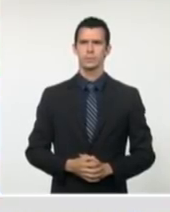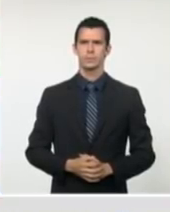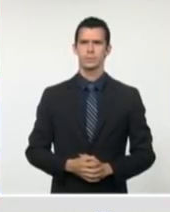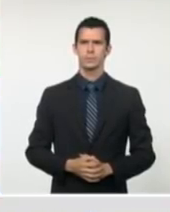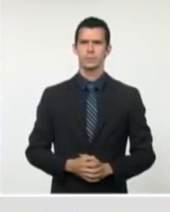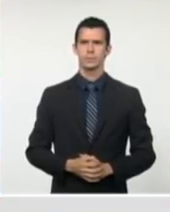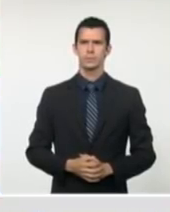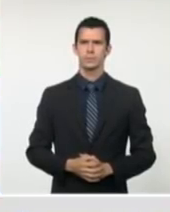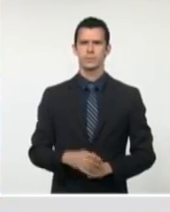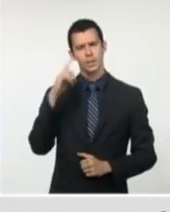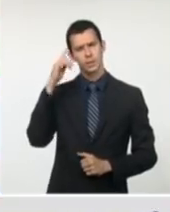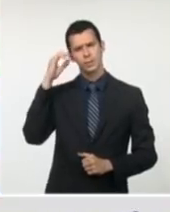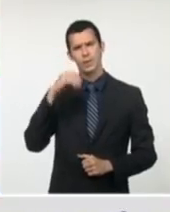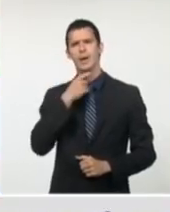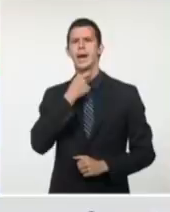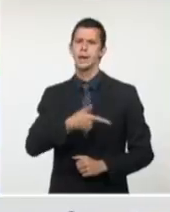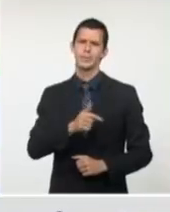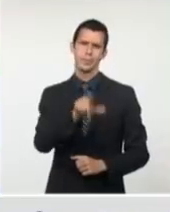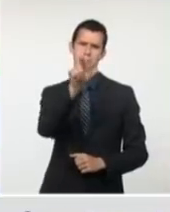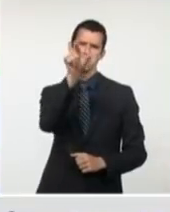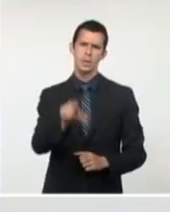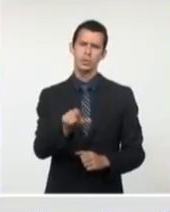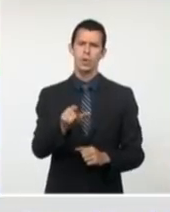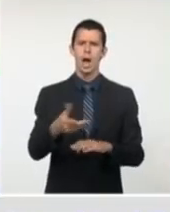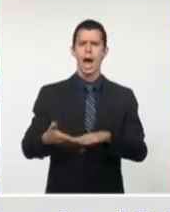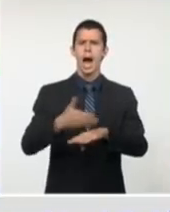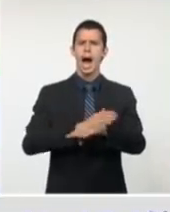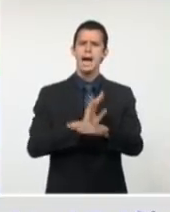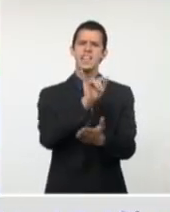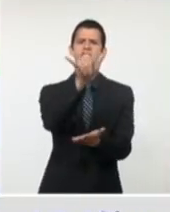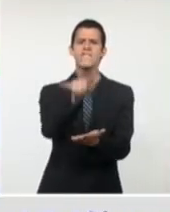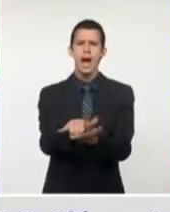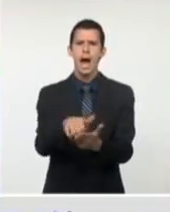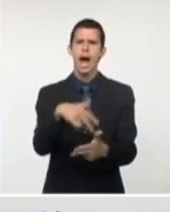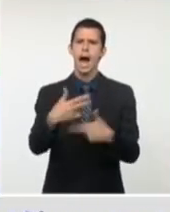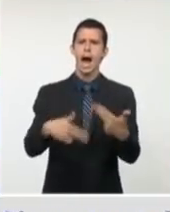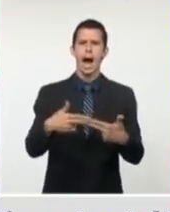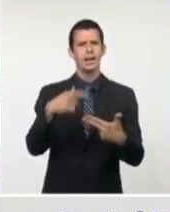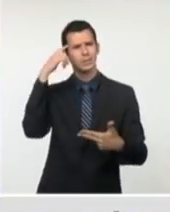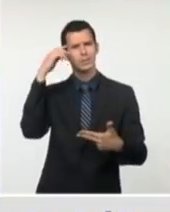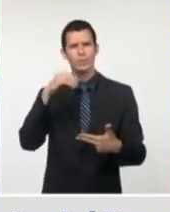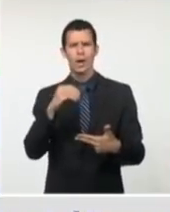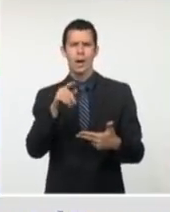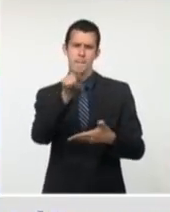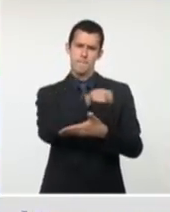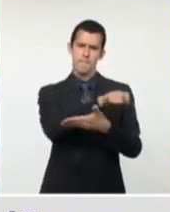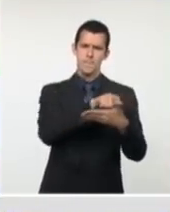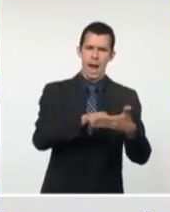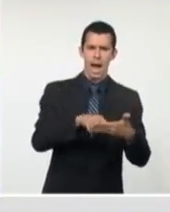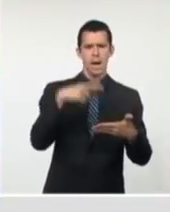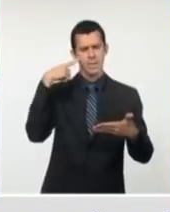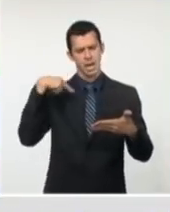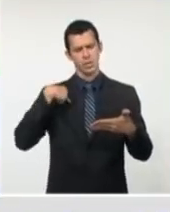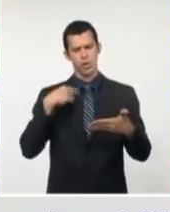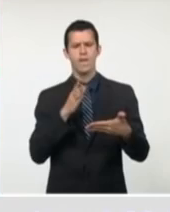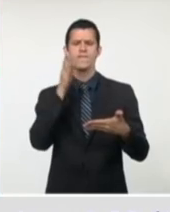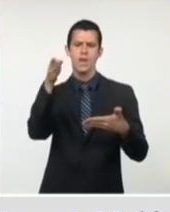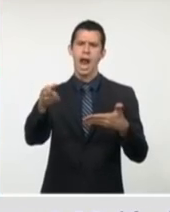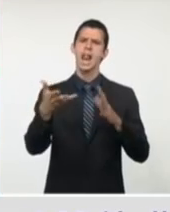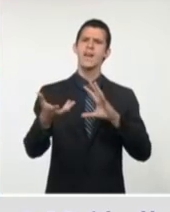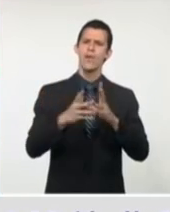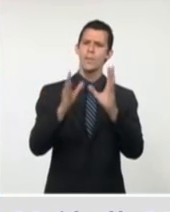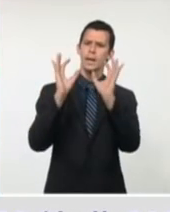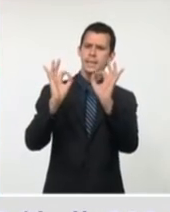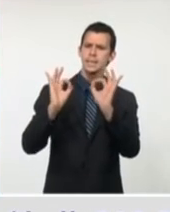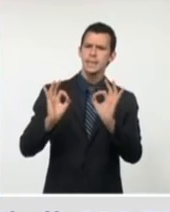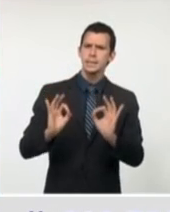los paquetes del aislamiento, se pueden adquirir a través de los turnos operadores y el ingeniero